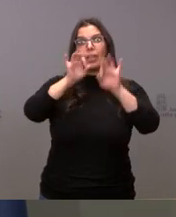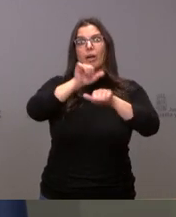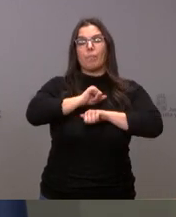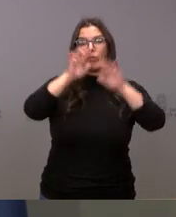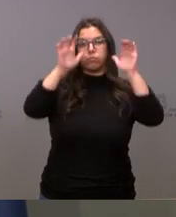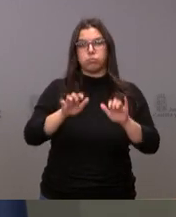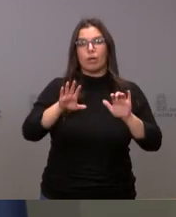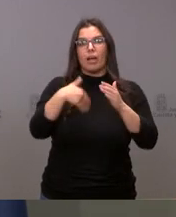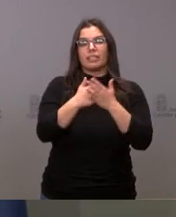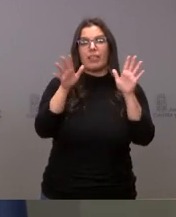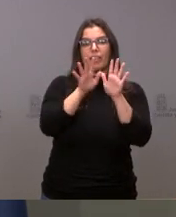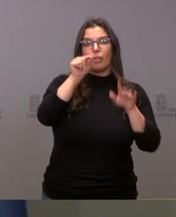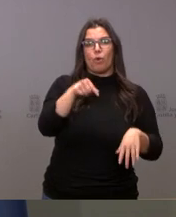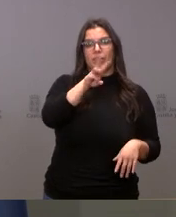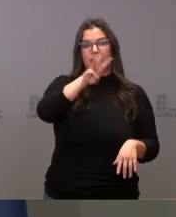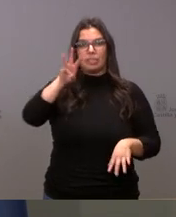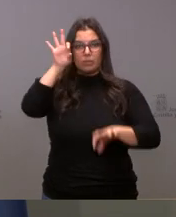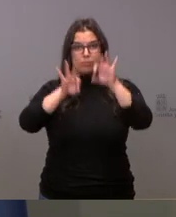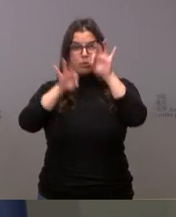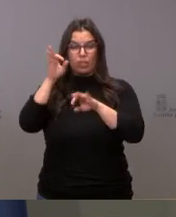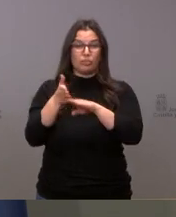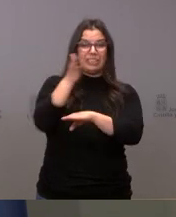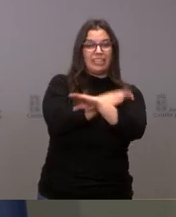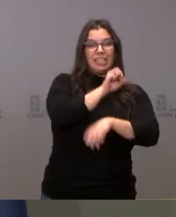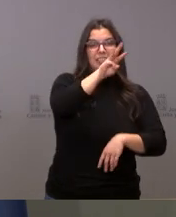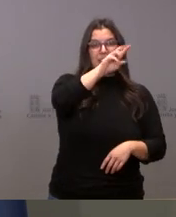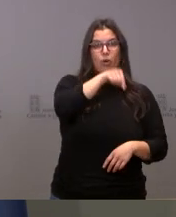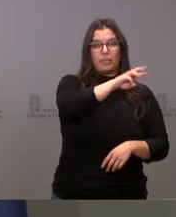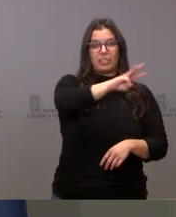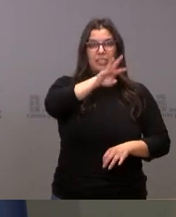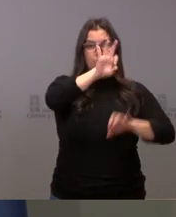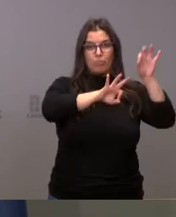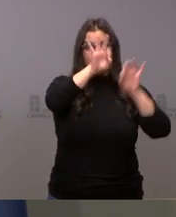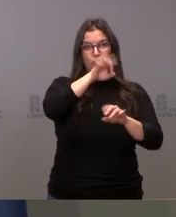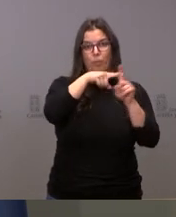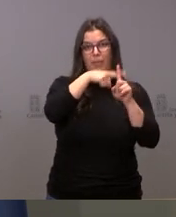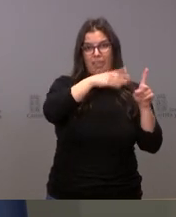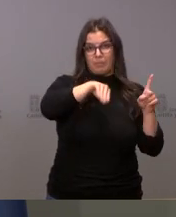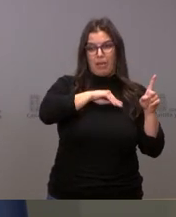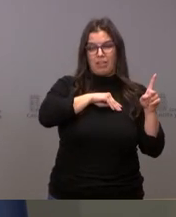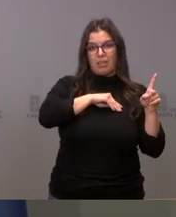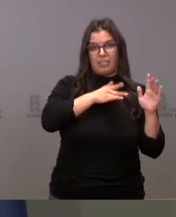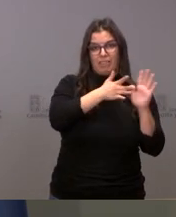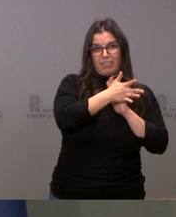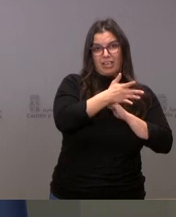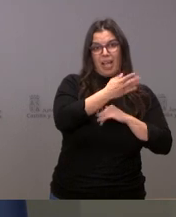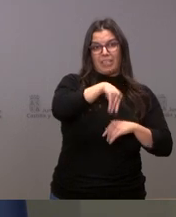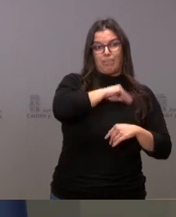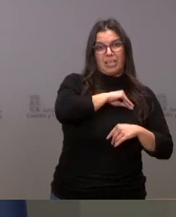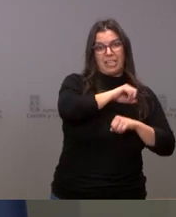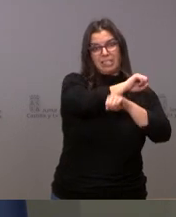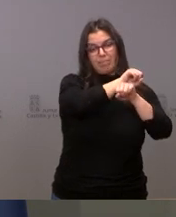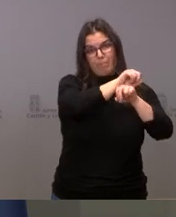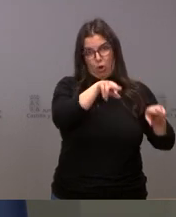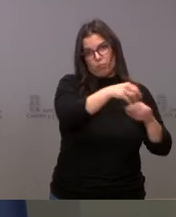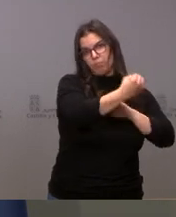,33%, frente al 13,33% de la media española, tres puntos por debajo de la media